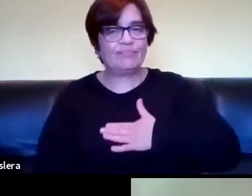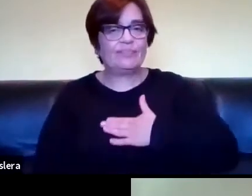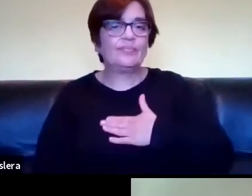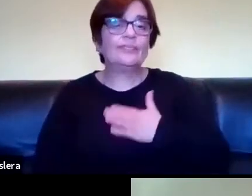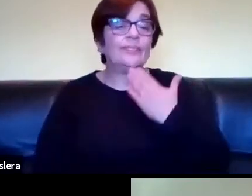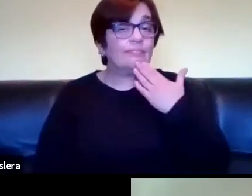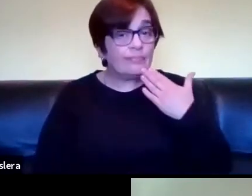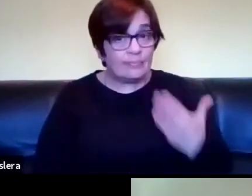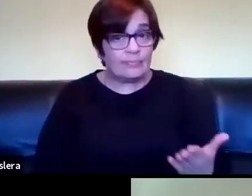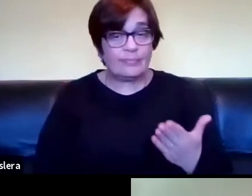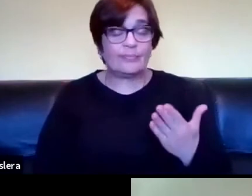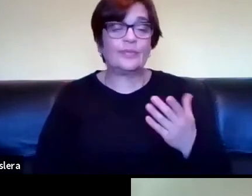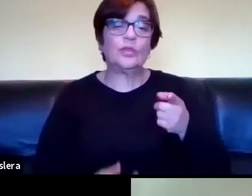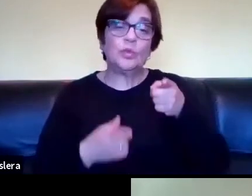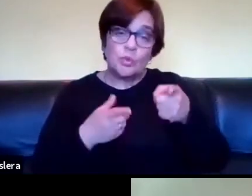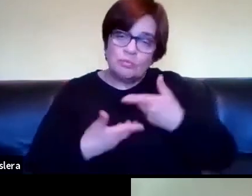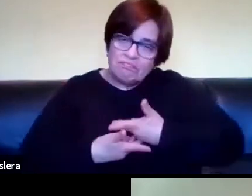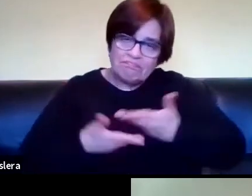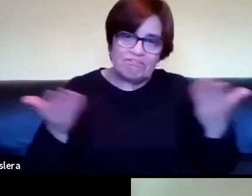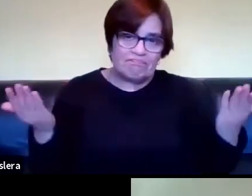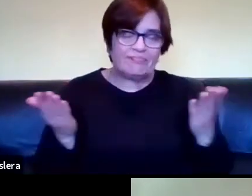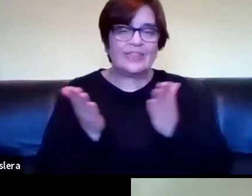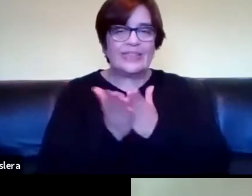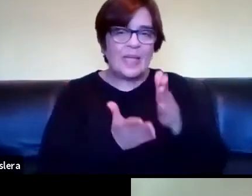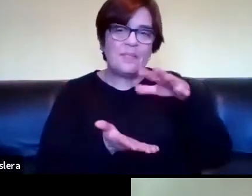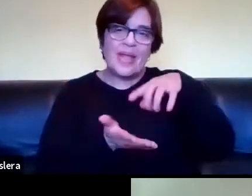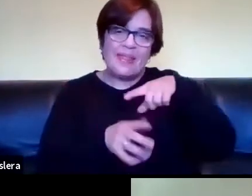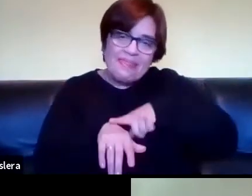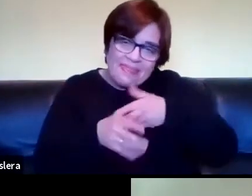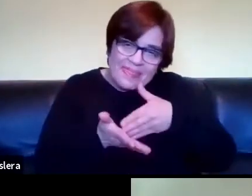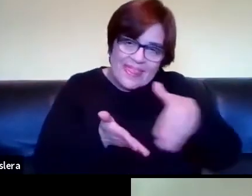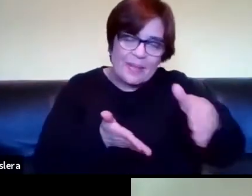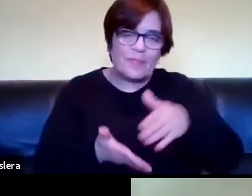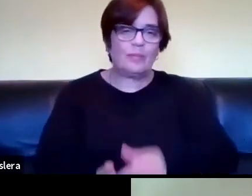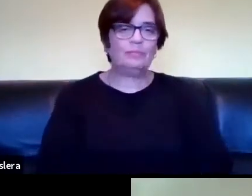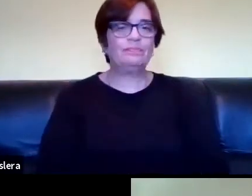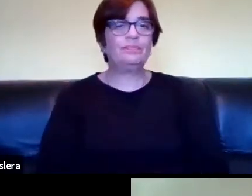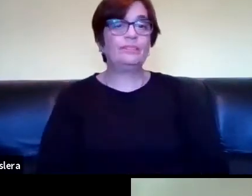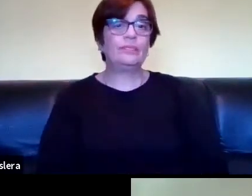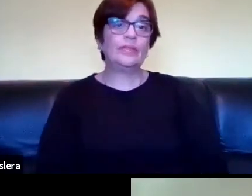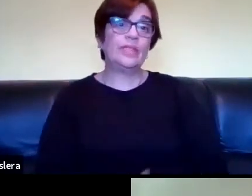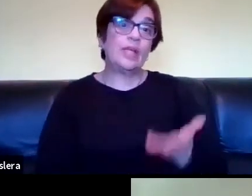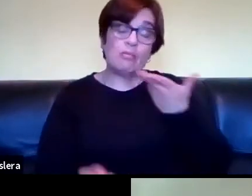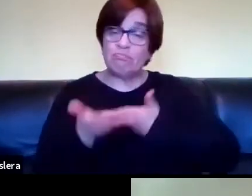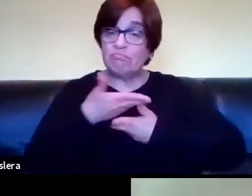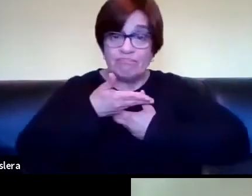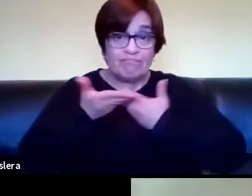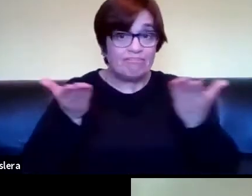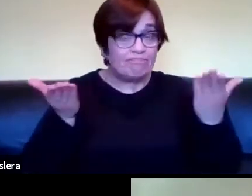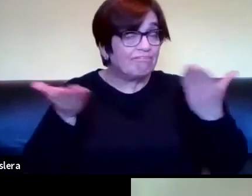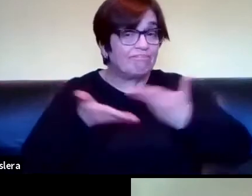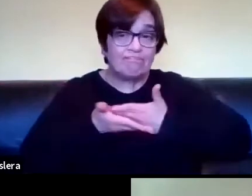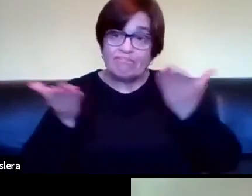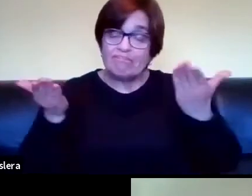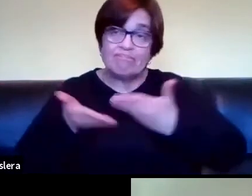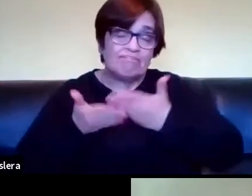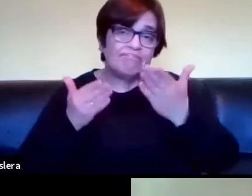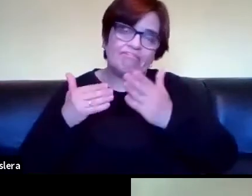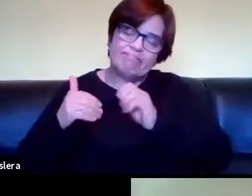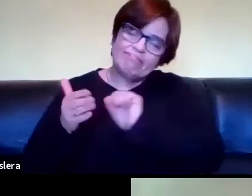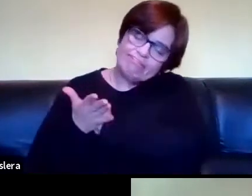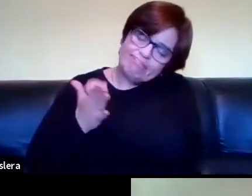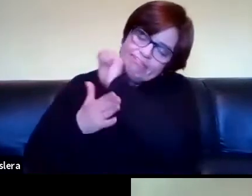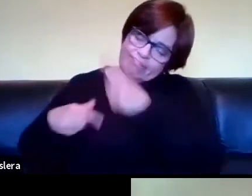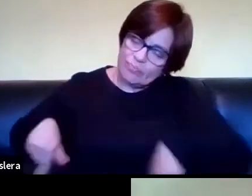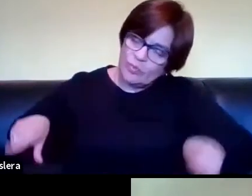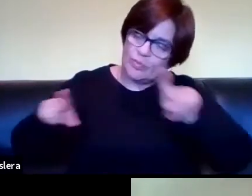agradecerte por tu generosidad por tu espacio y bueno por compartir lo que venís haciendo con todos